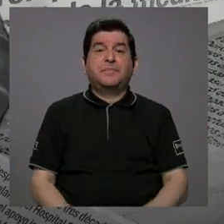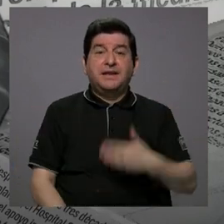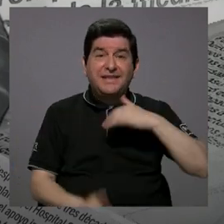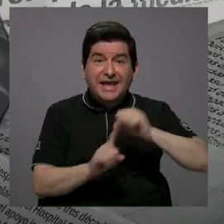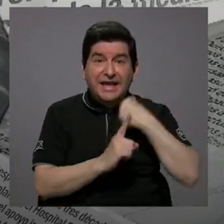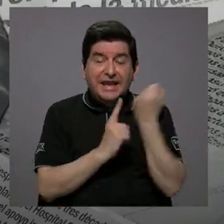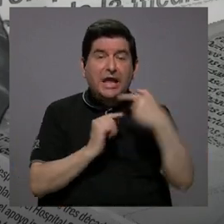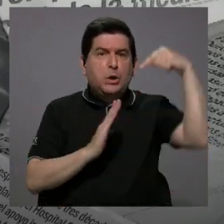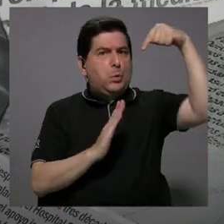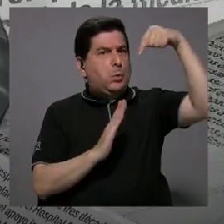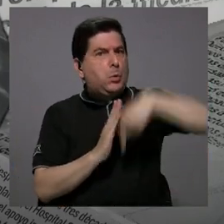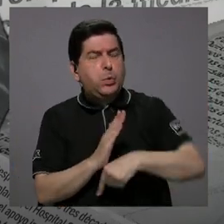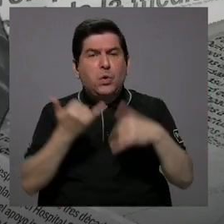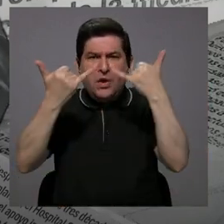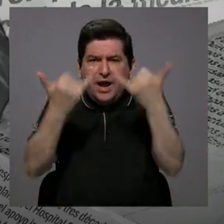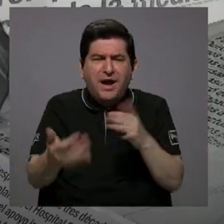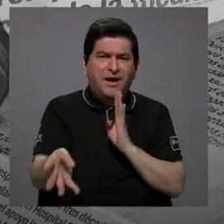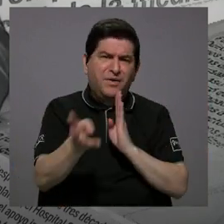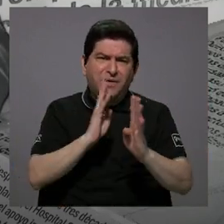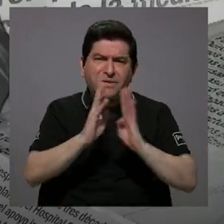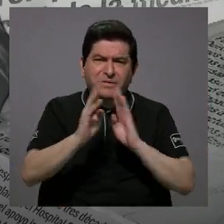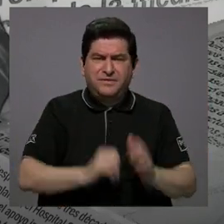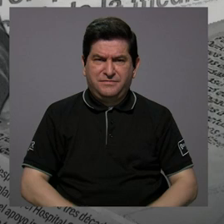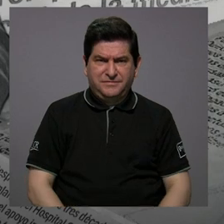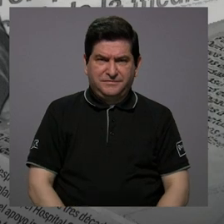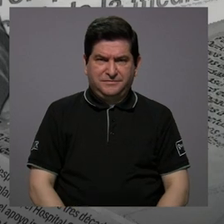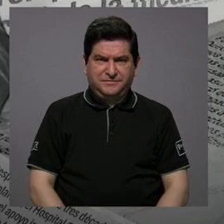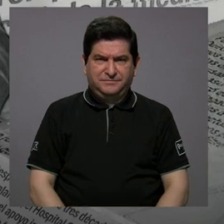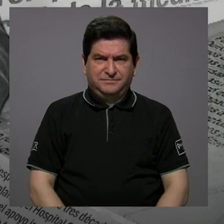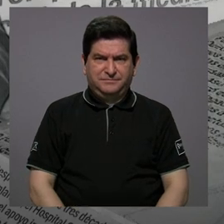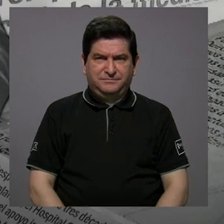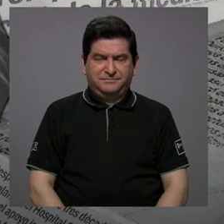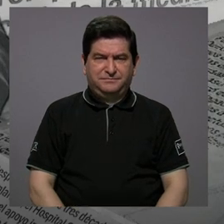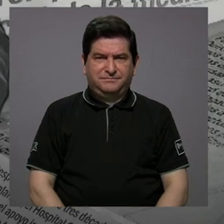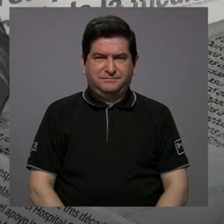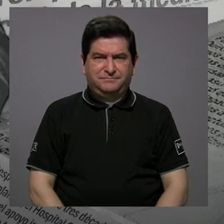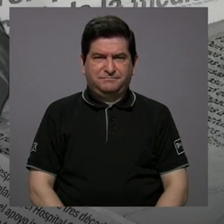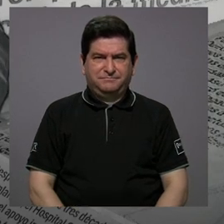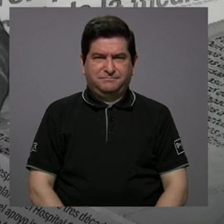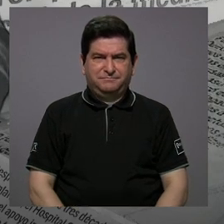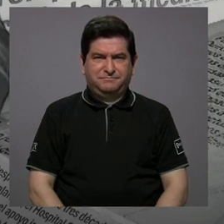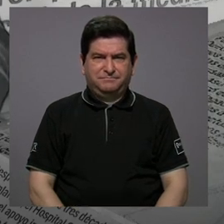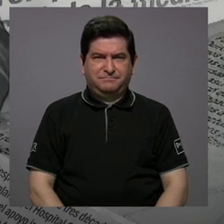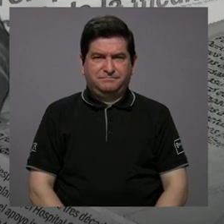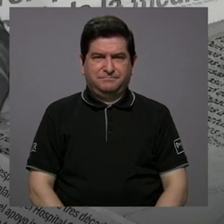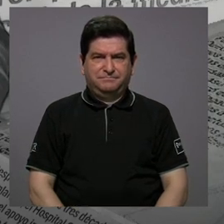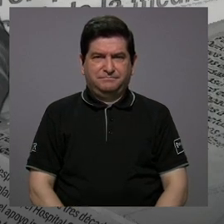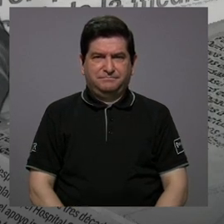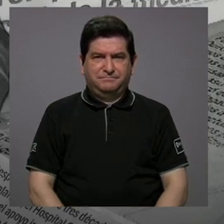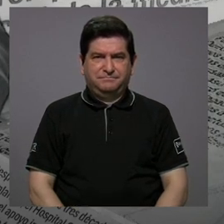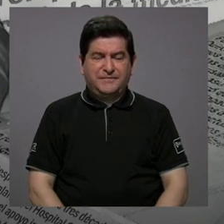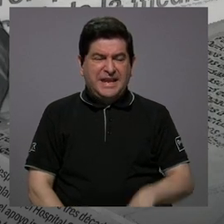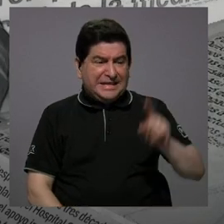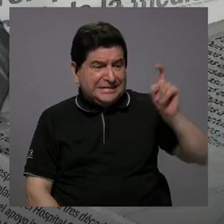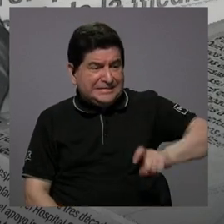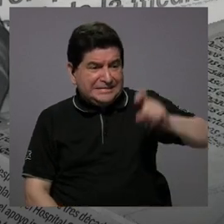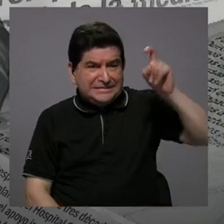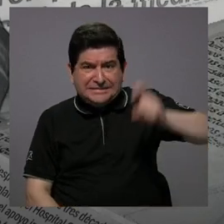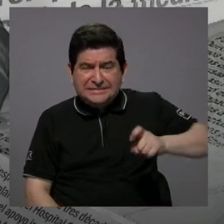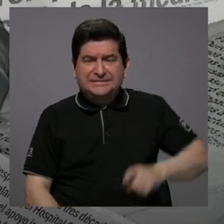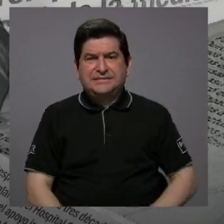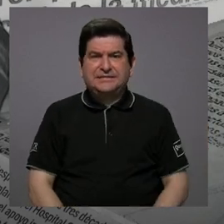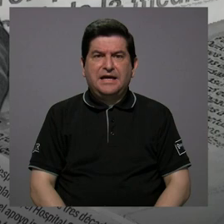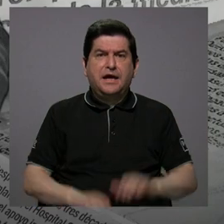situaciones graves. O sea, usted ahora nos hablaba de cuánto requerimos para